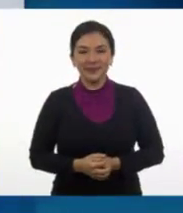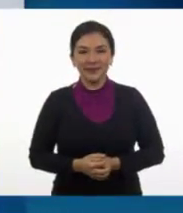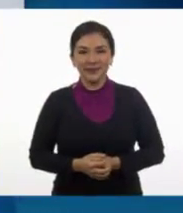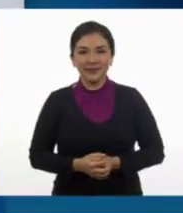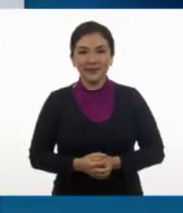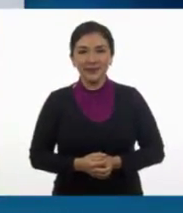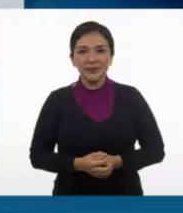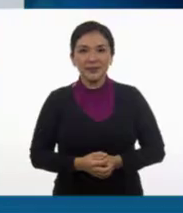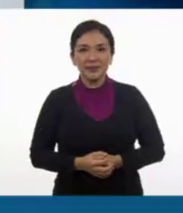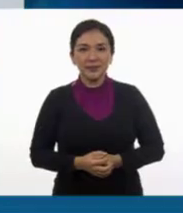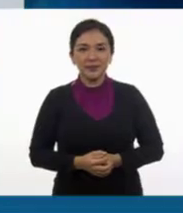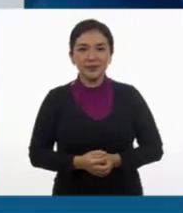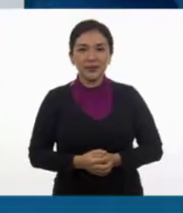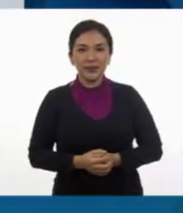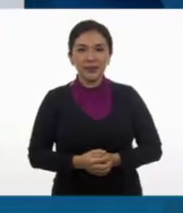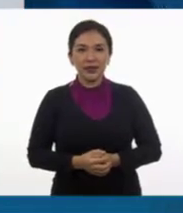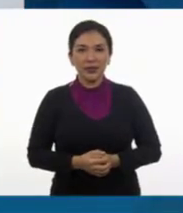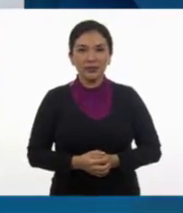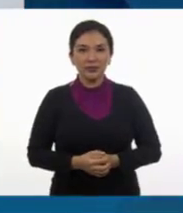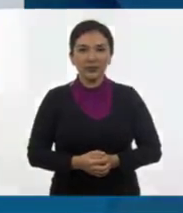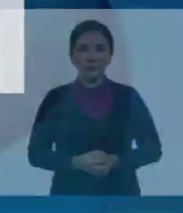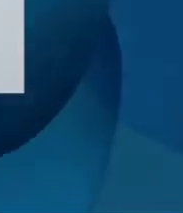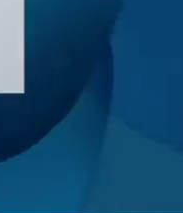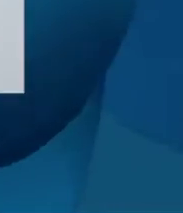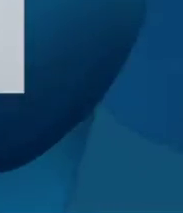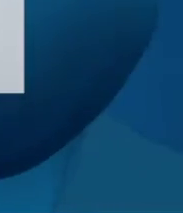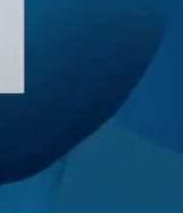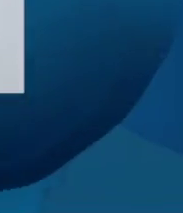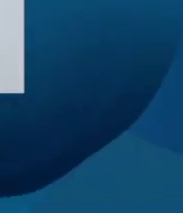Lavarse las manitas con agua y con jabón.